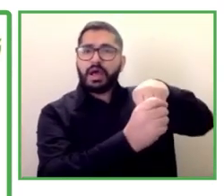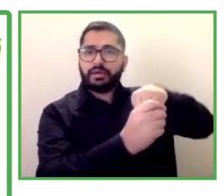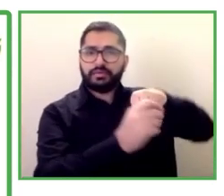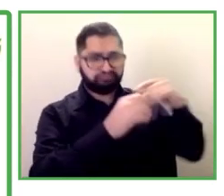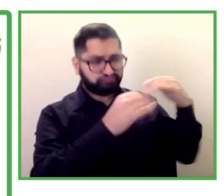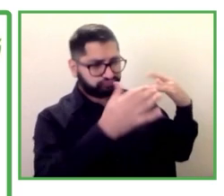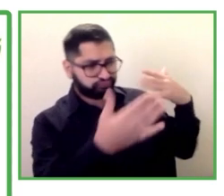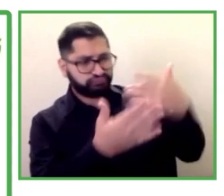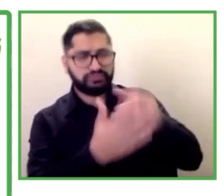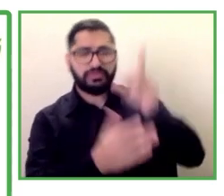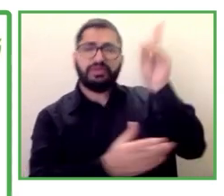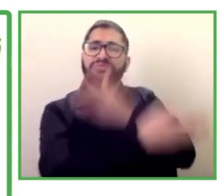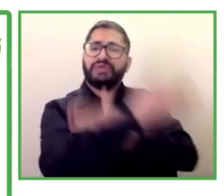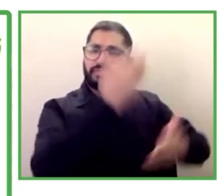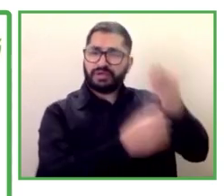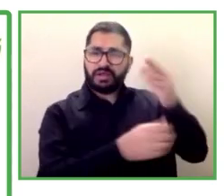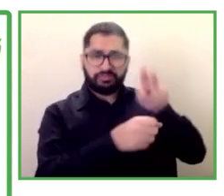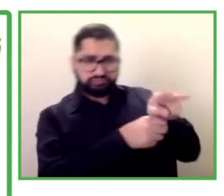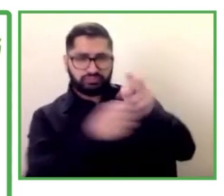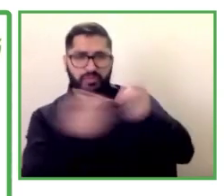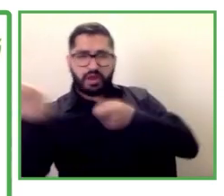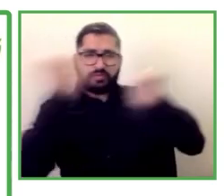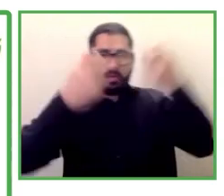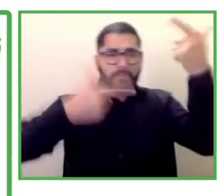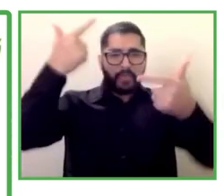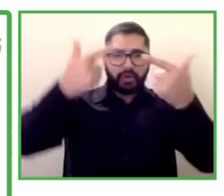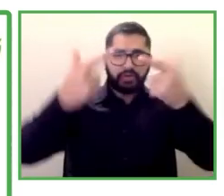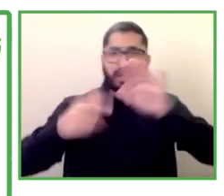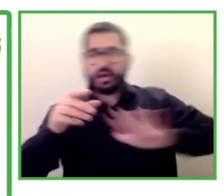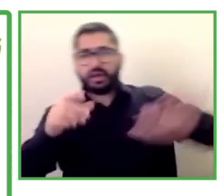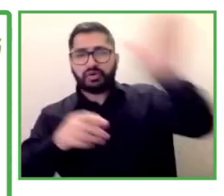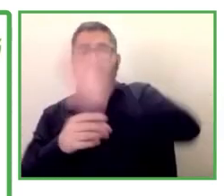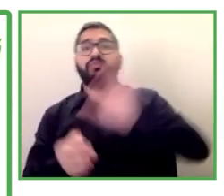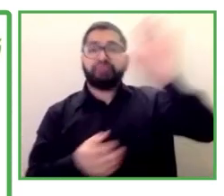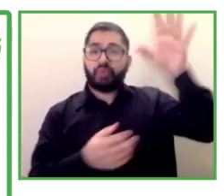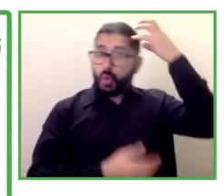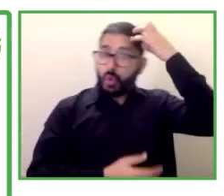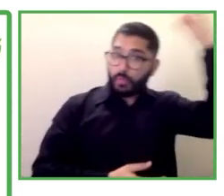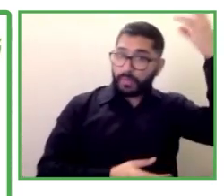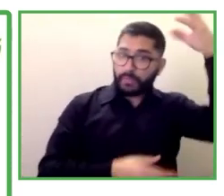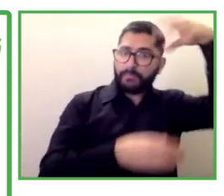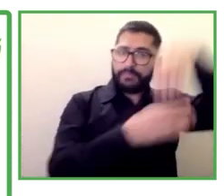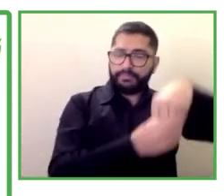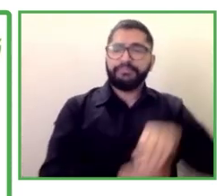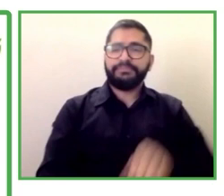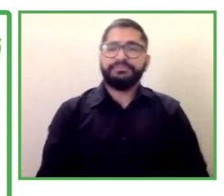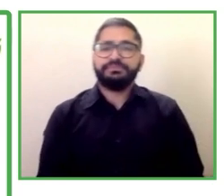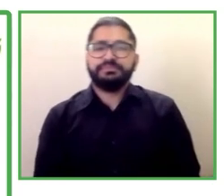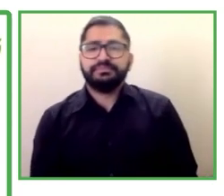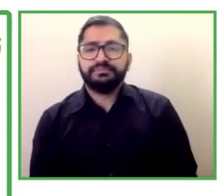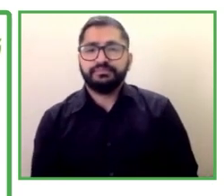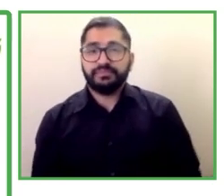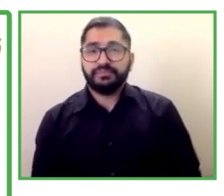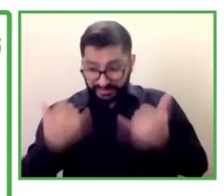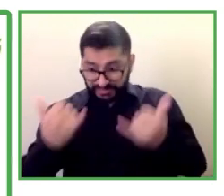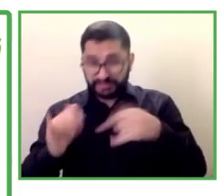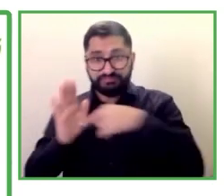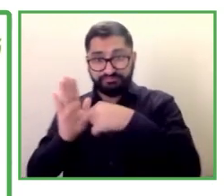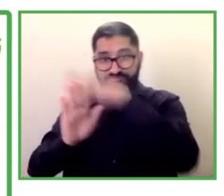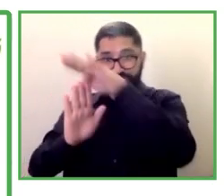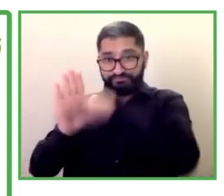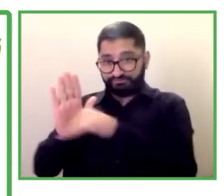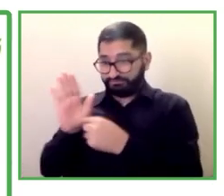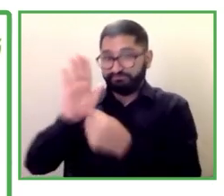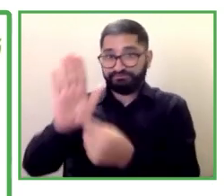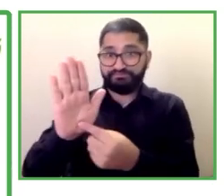del Estado que se presentó en febrero de este año con datos de los ejercicios 2018 y 2019 se concluye que se están